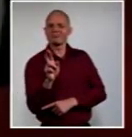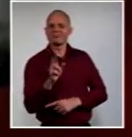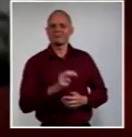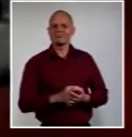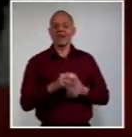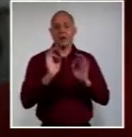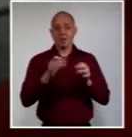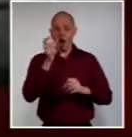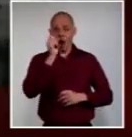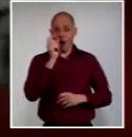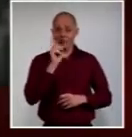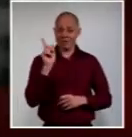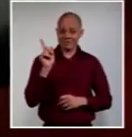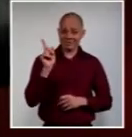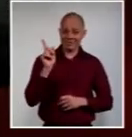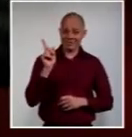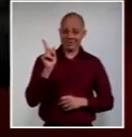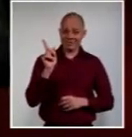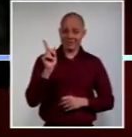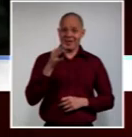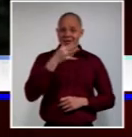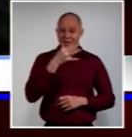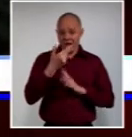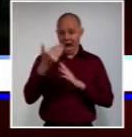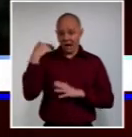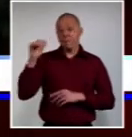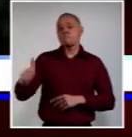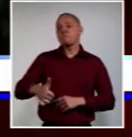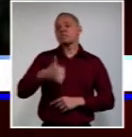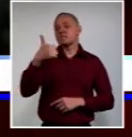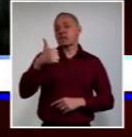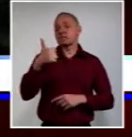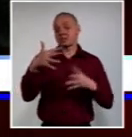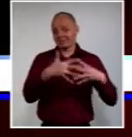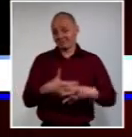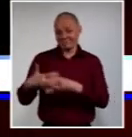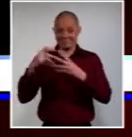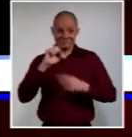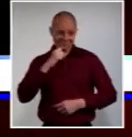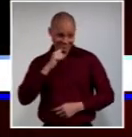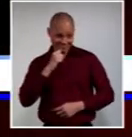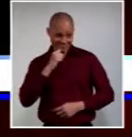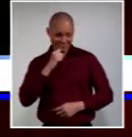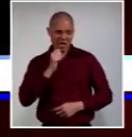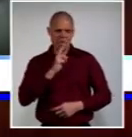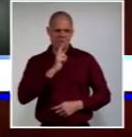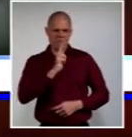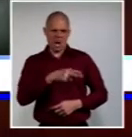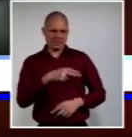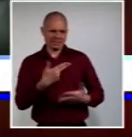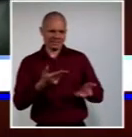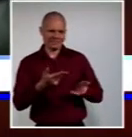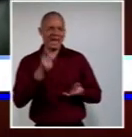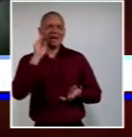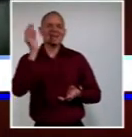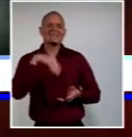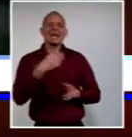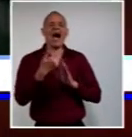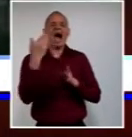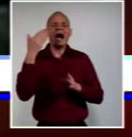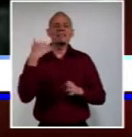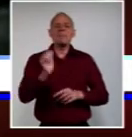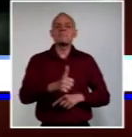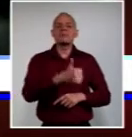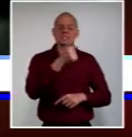Eisenhower ordenó formar una organización integrada por los remanentes de la dictadura batistiana, exiliados en Estados